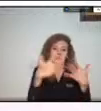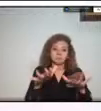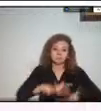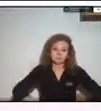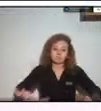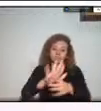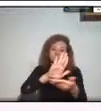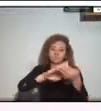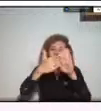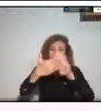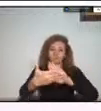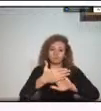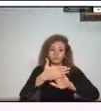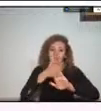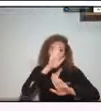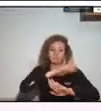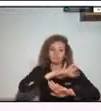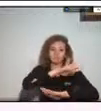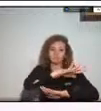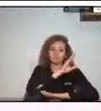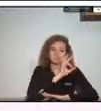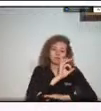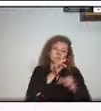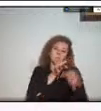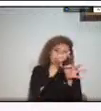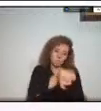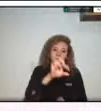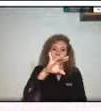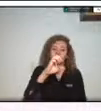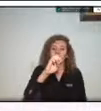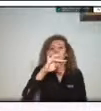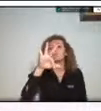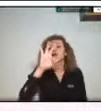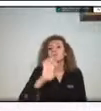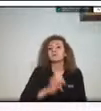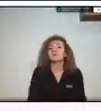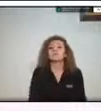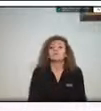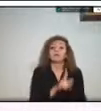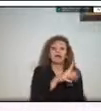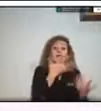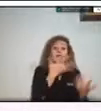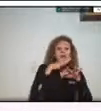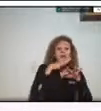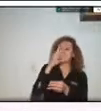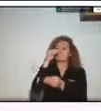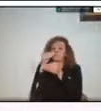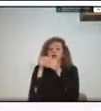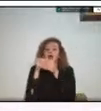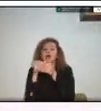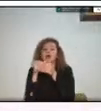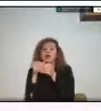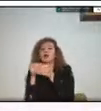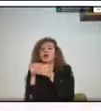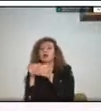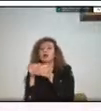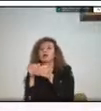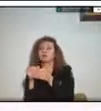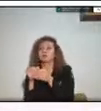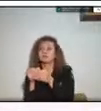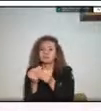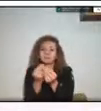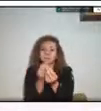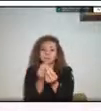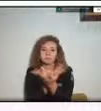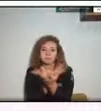suelos en zonas del pie de monte pero a su vez esta combinación más la exposición de elementos son los que se combinan para determinar